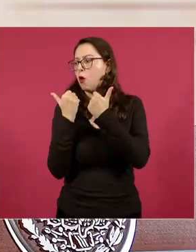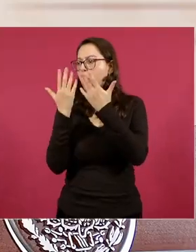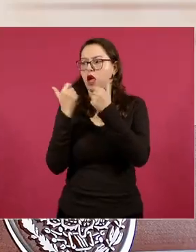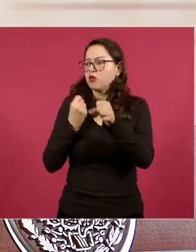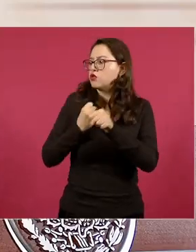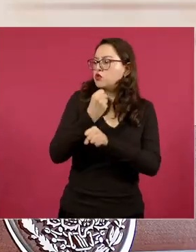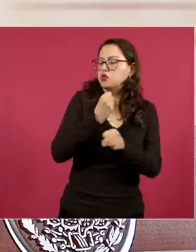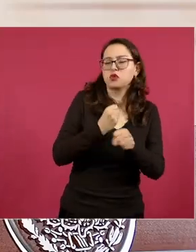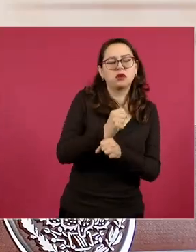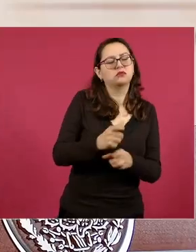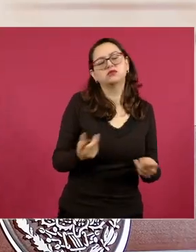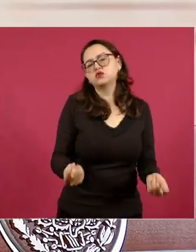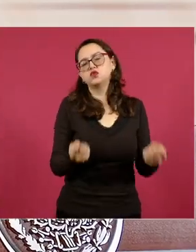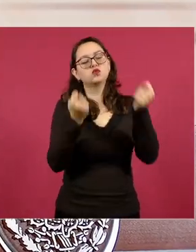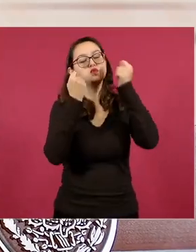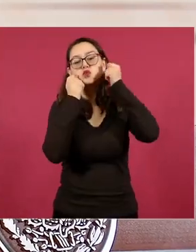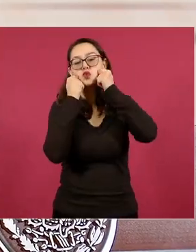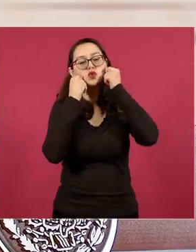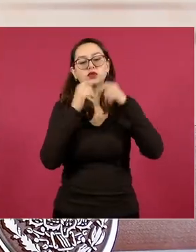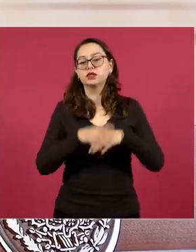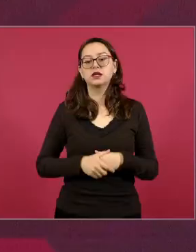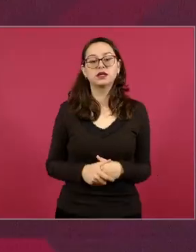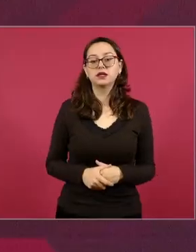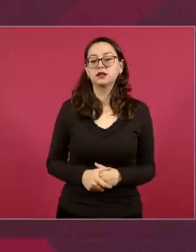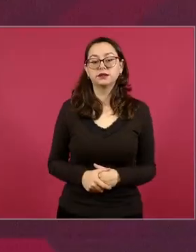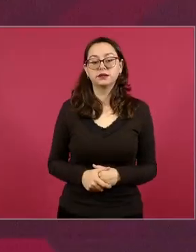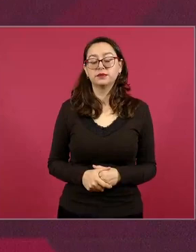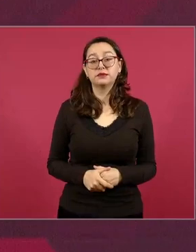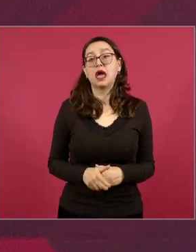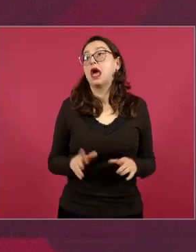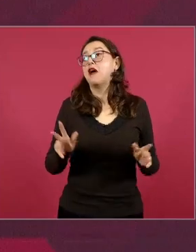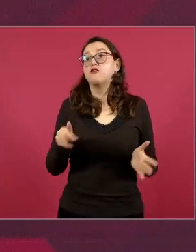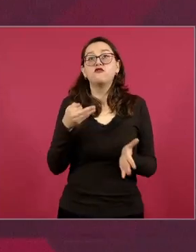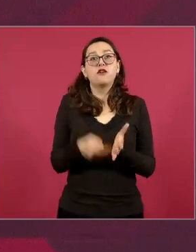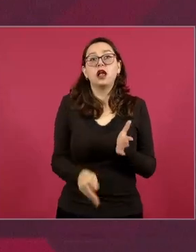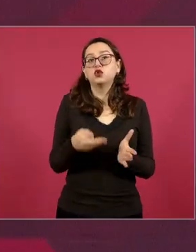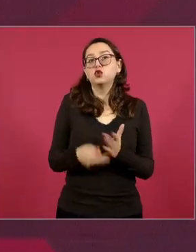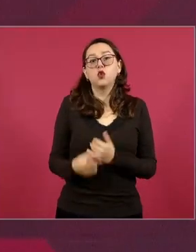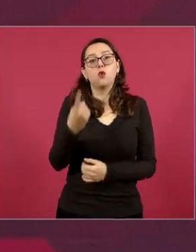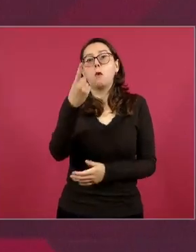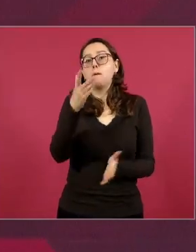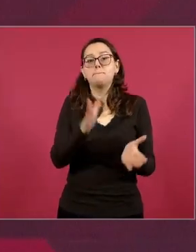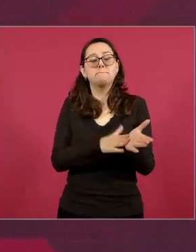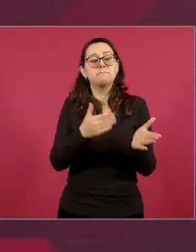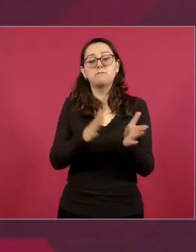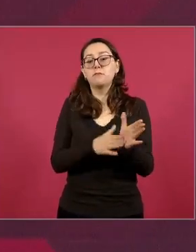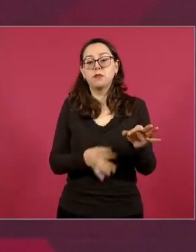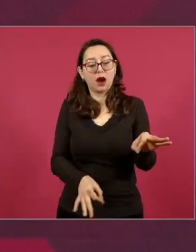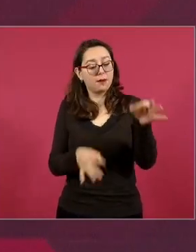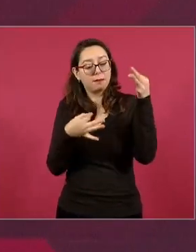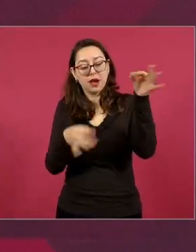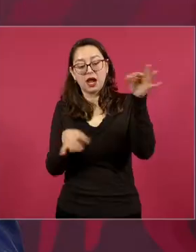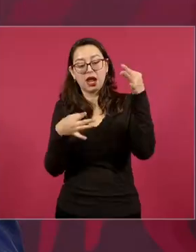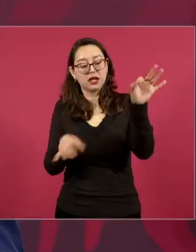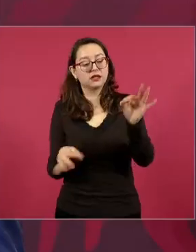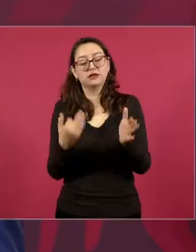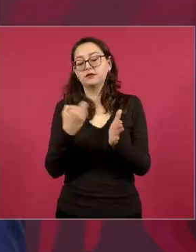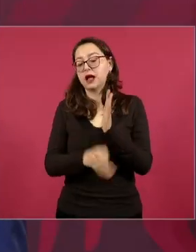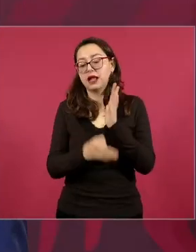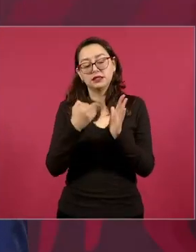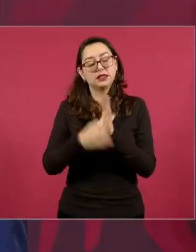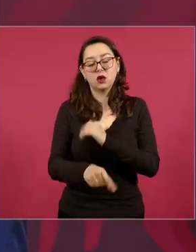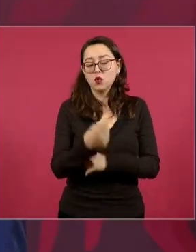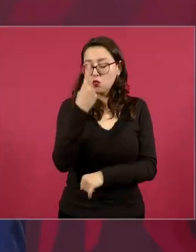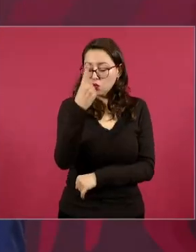que no le mostraron el oficio de la orden de aprehensión